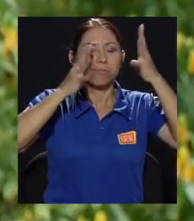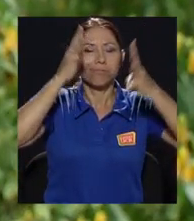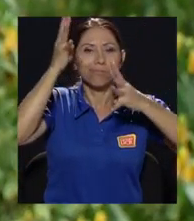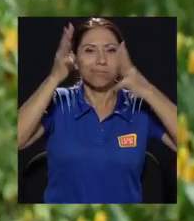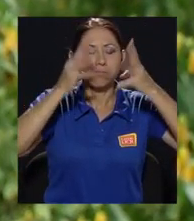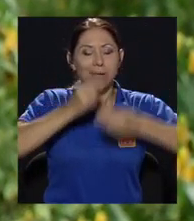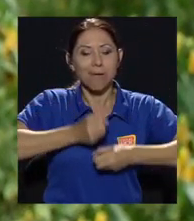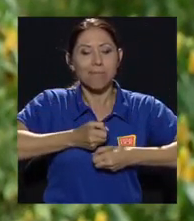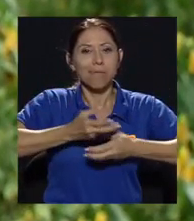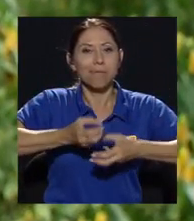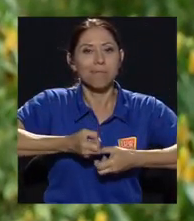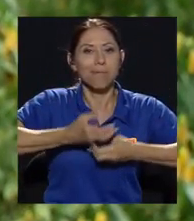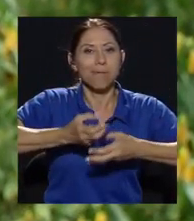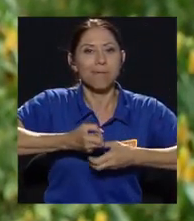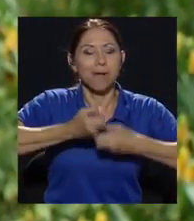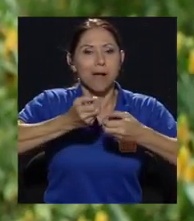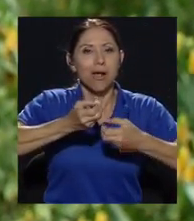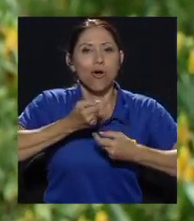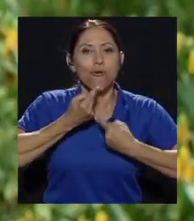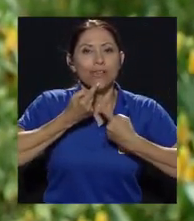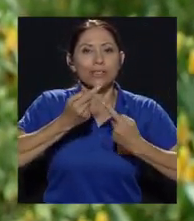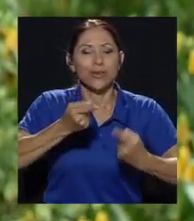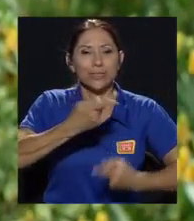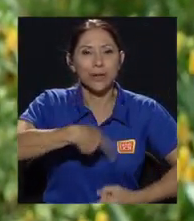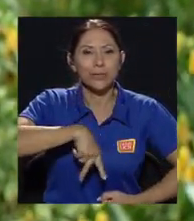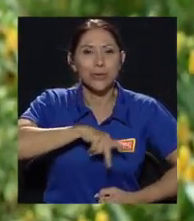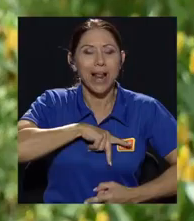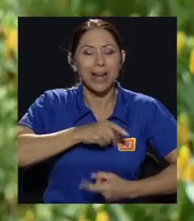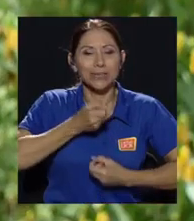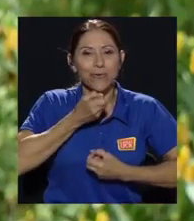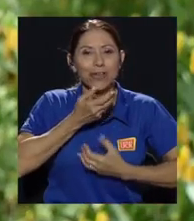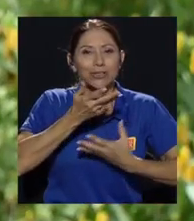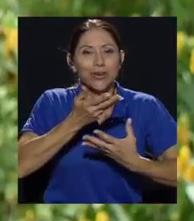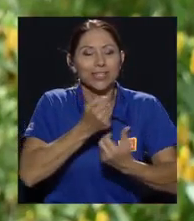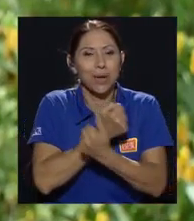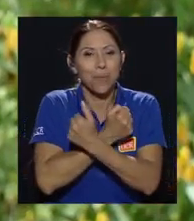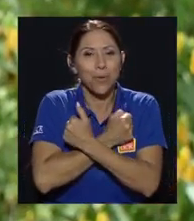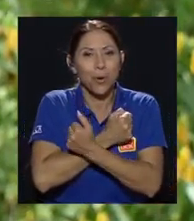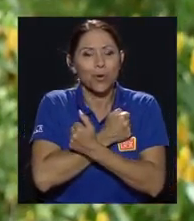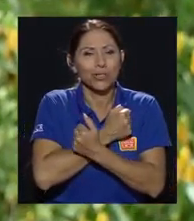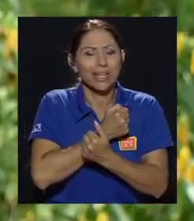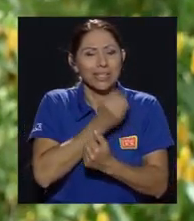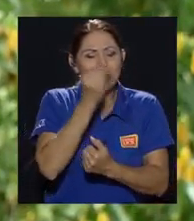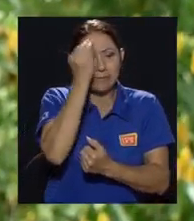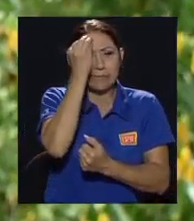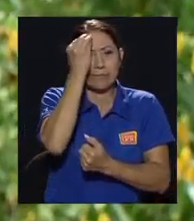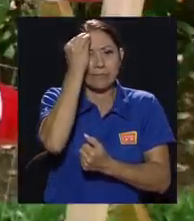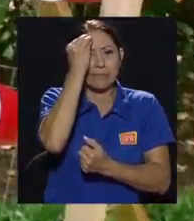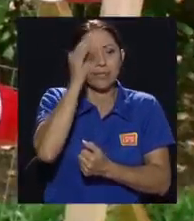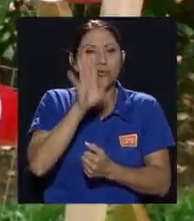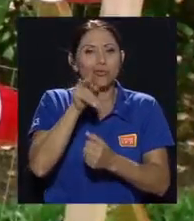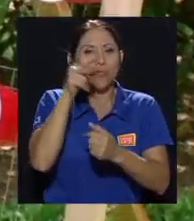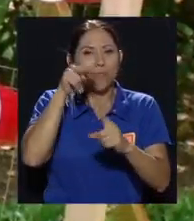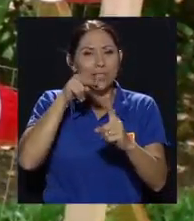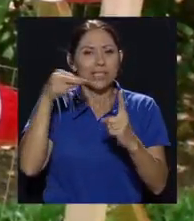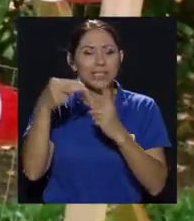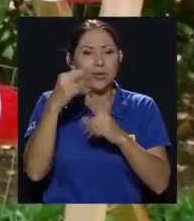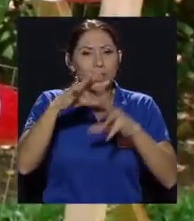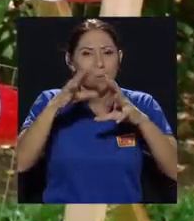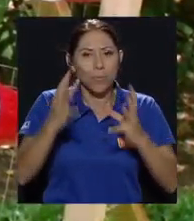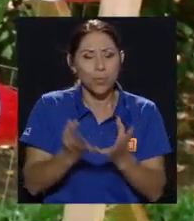confesiones personales, amorosas y obsesivas sobre su visión del mundo de la literatura.